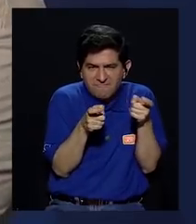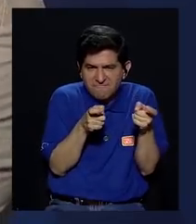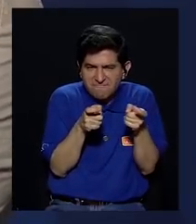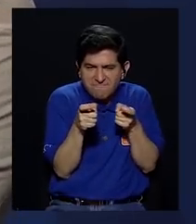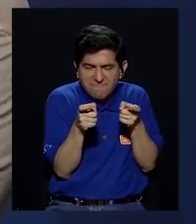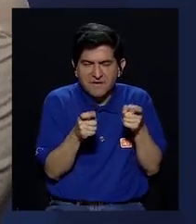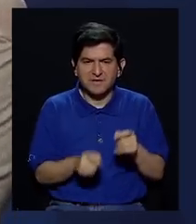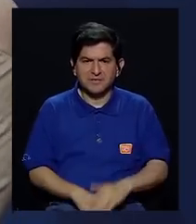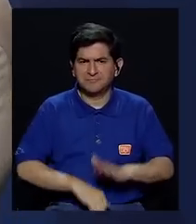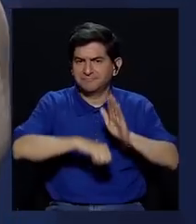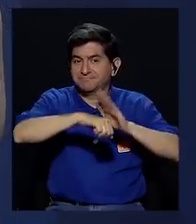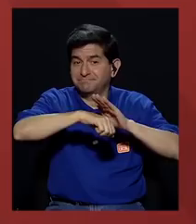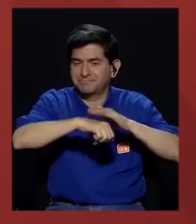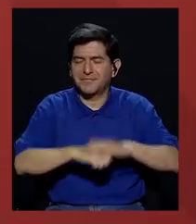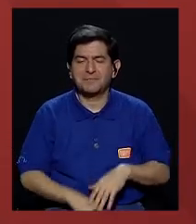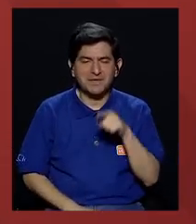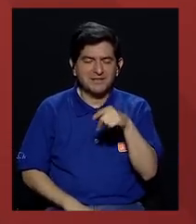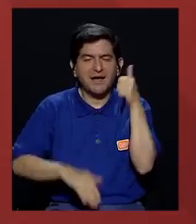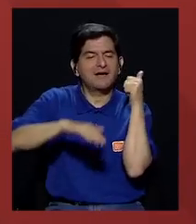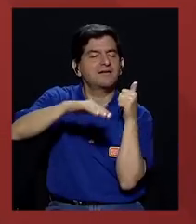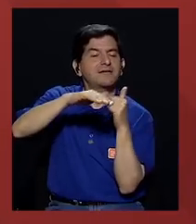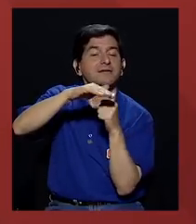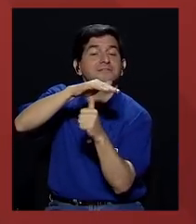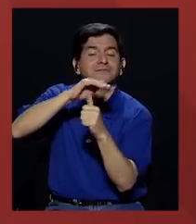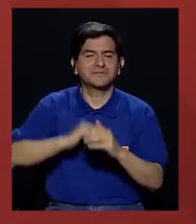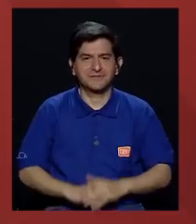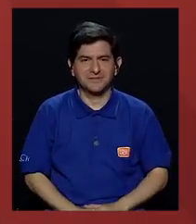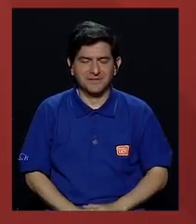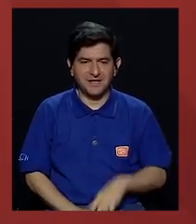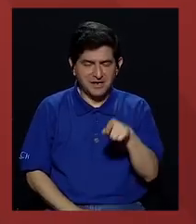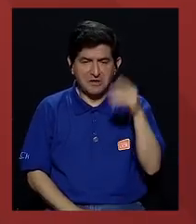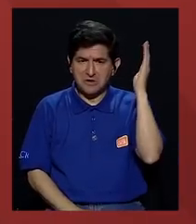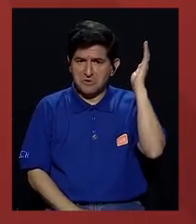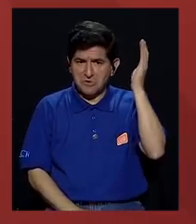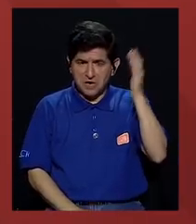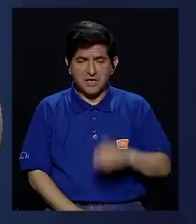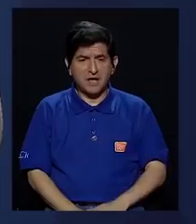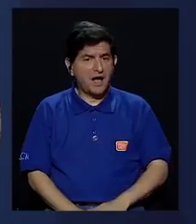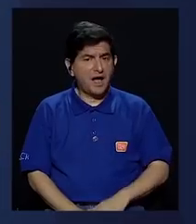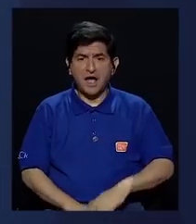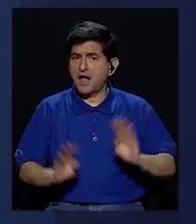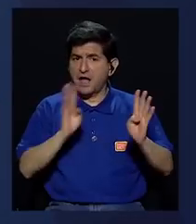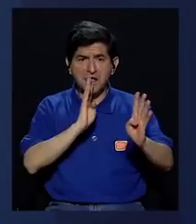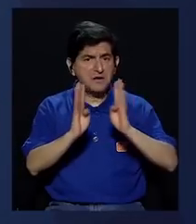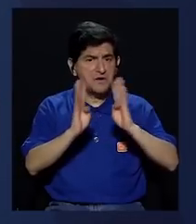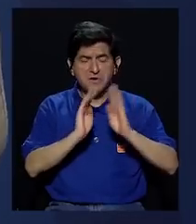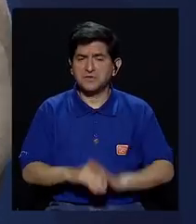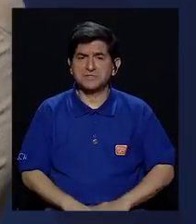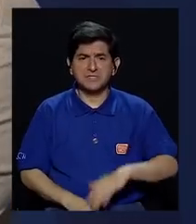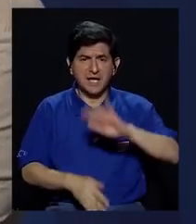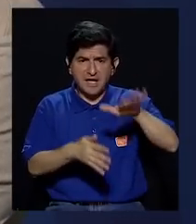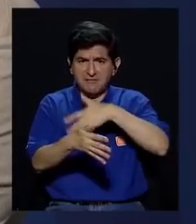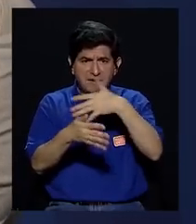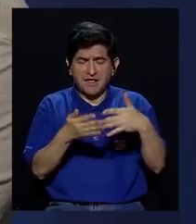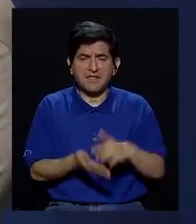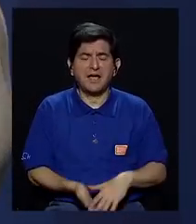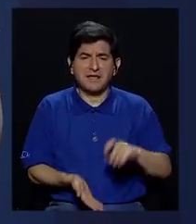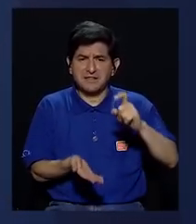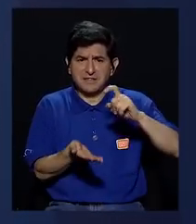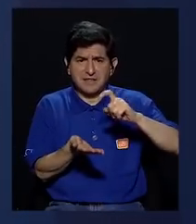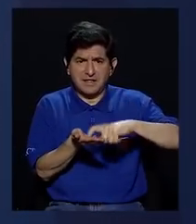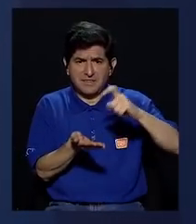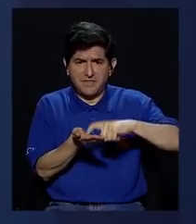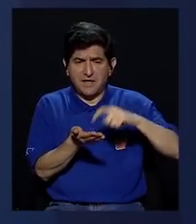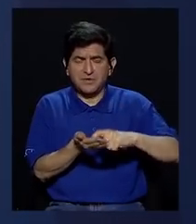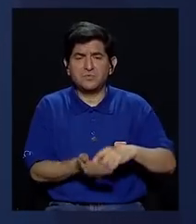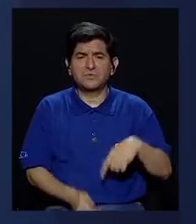sirve para qué? Es una gran cortina de humo. Con ese discurso no estamos discutiendo la agenda fiscal. Con ese discurso no estamos